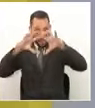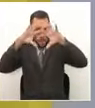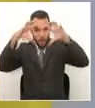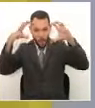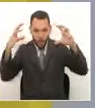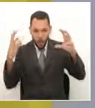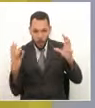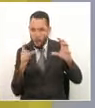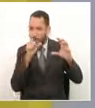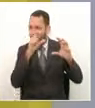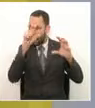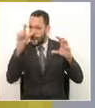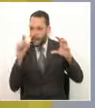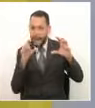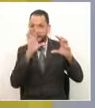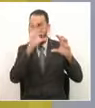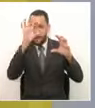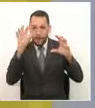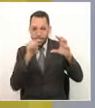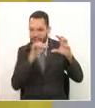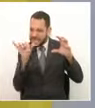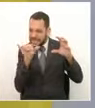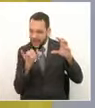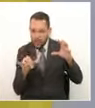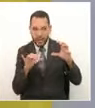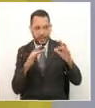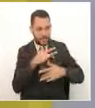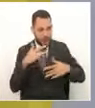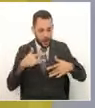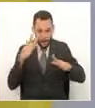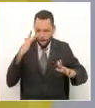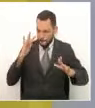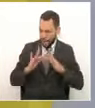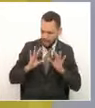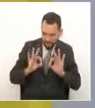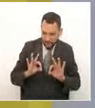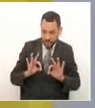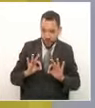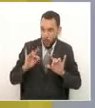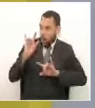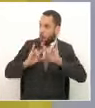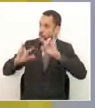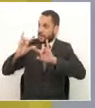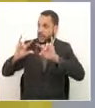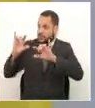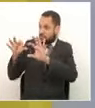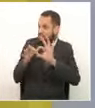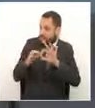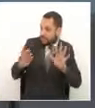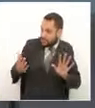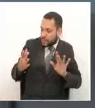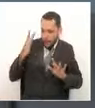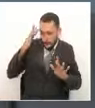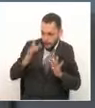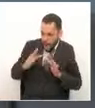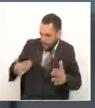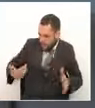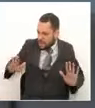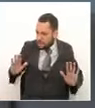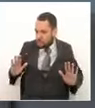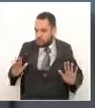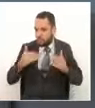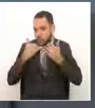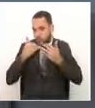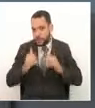Rizaranda es un tema como de sincronicidad el universo no sé Andrés para los